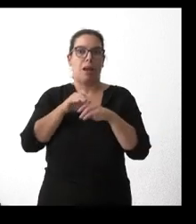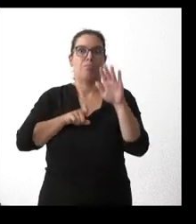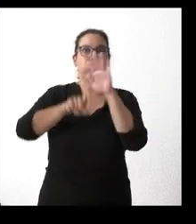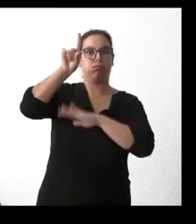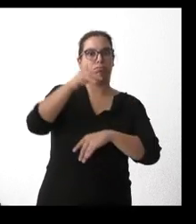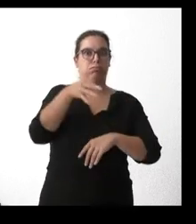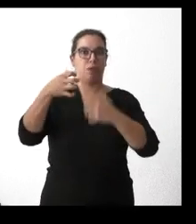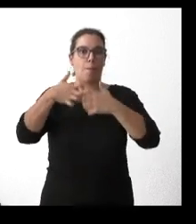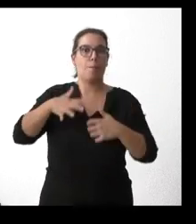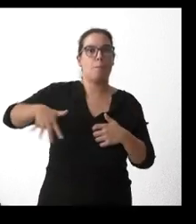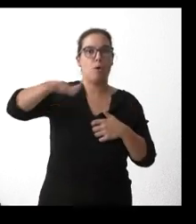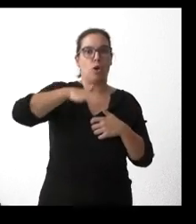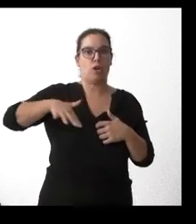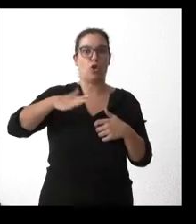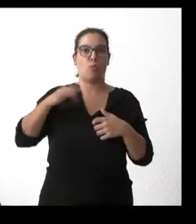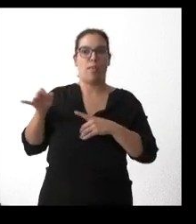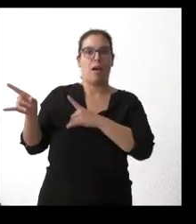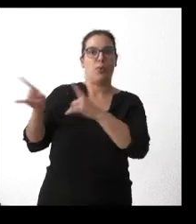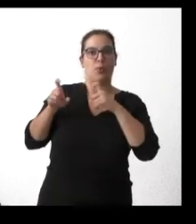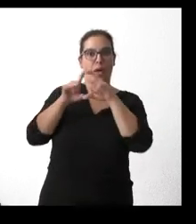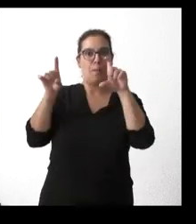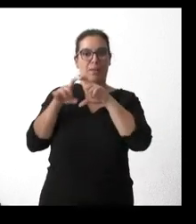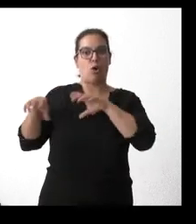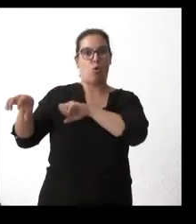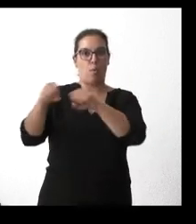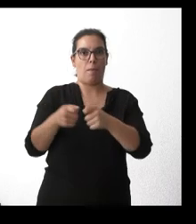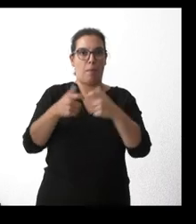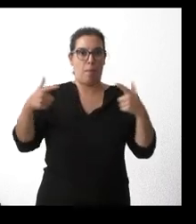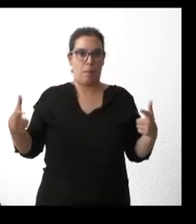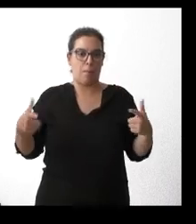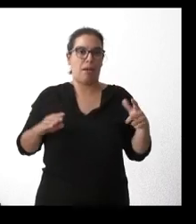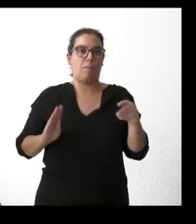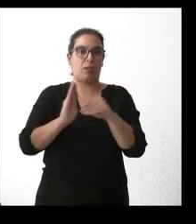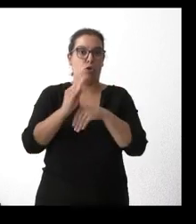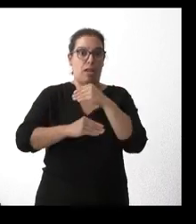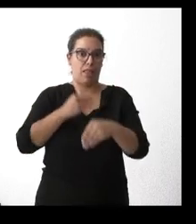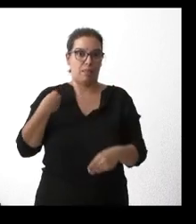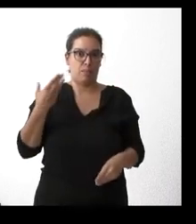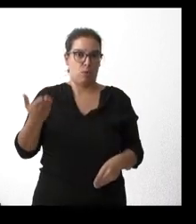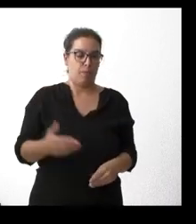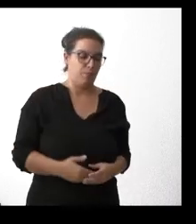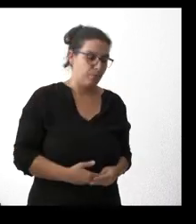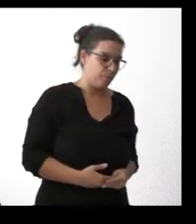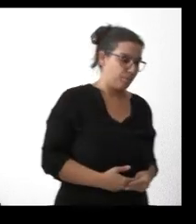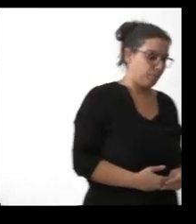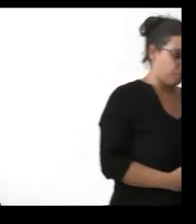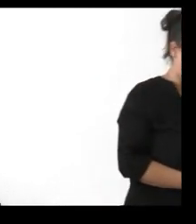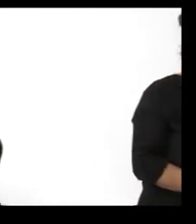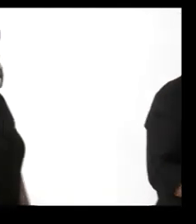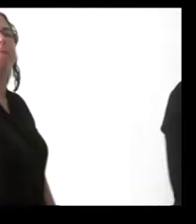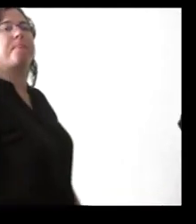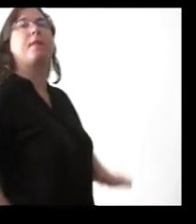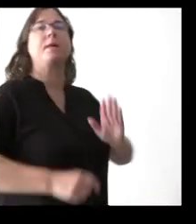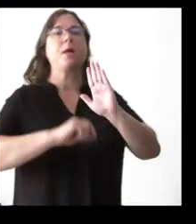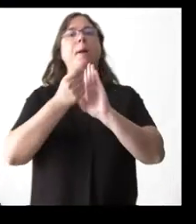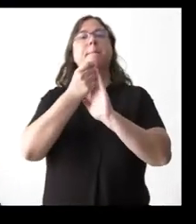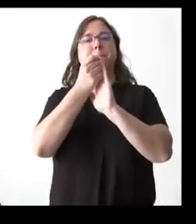y ocupar de mejor medida esa ampliación que se avecina, esa inversión que la Junta realiza. ¿Qué medidas estaría dispuesta o baraja la